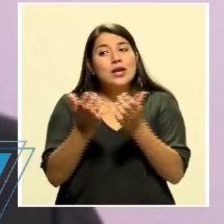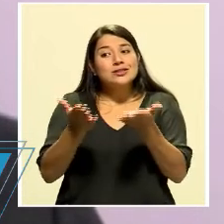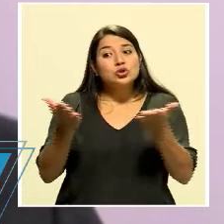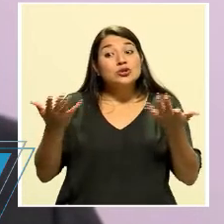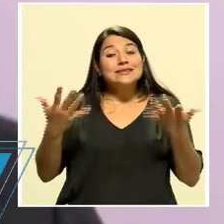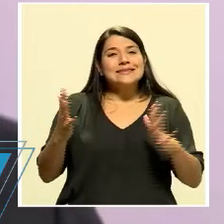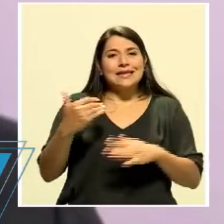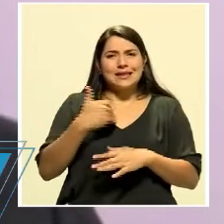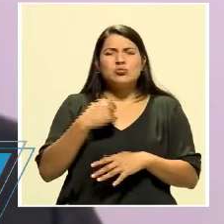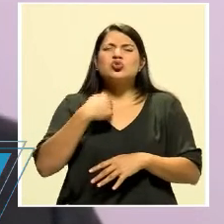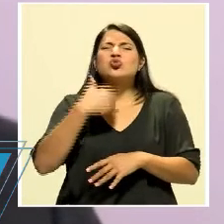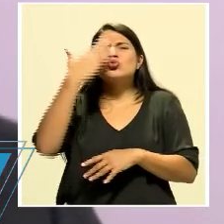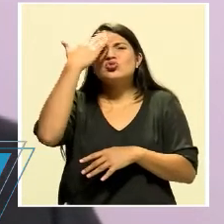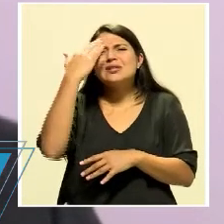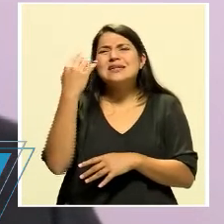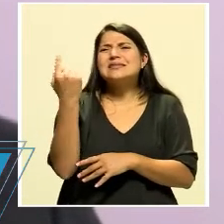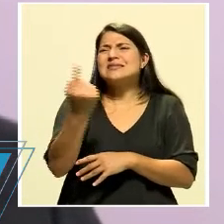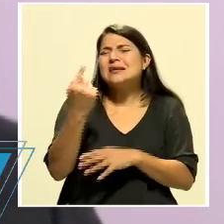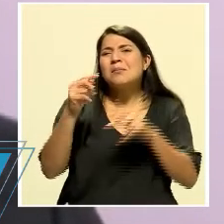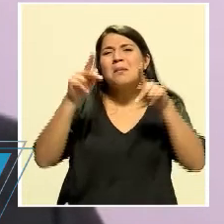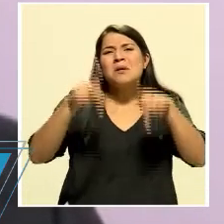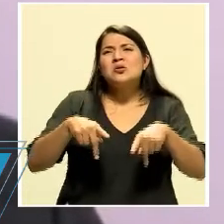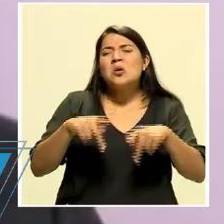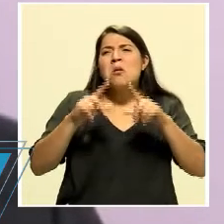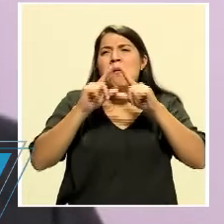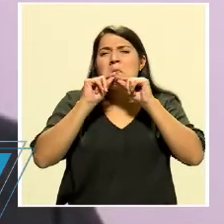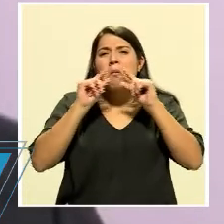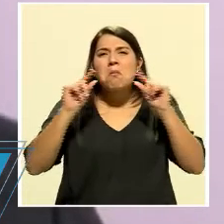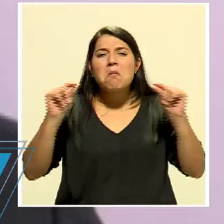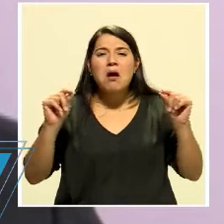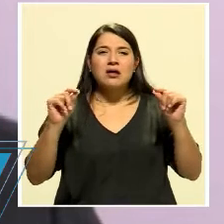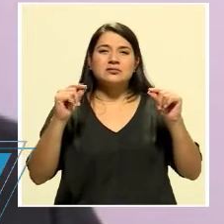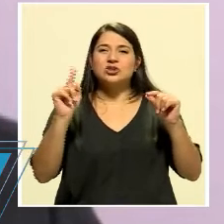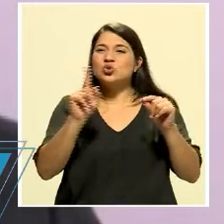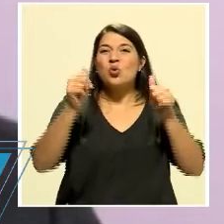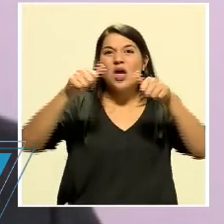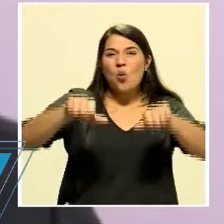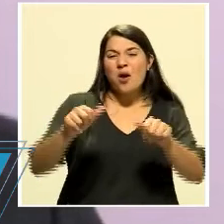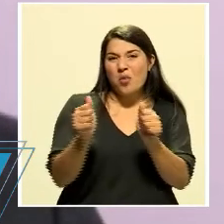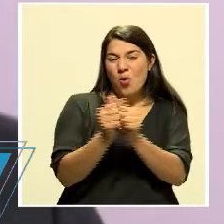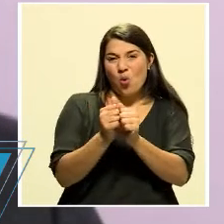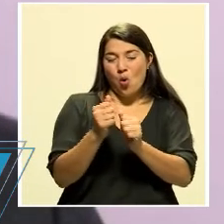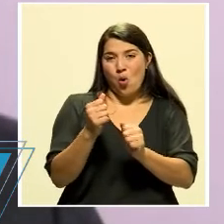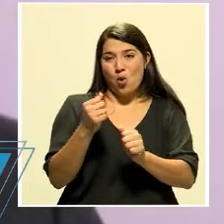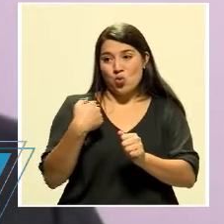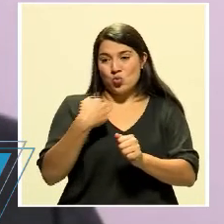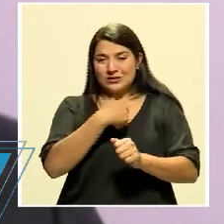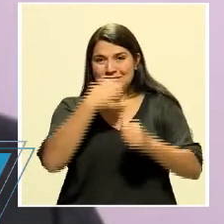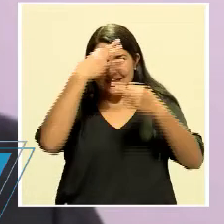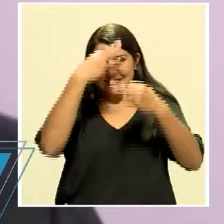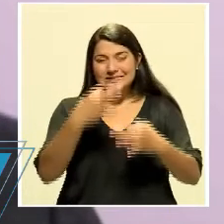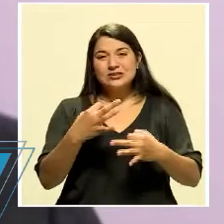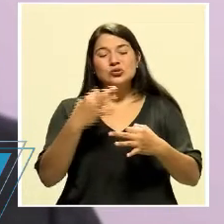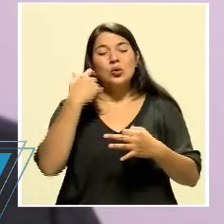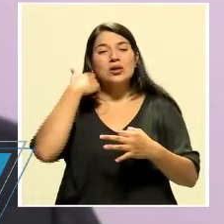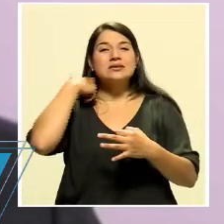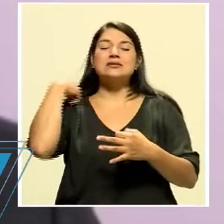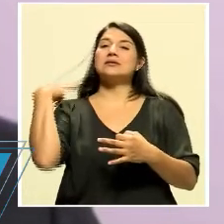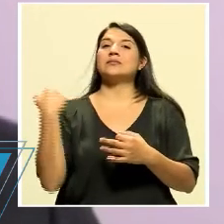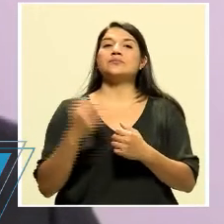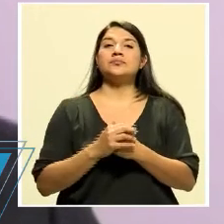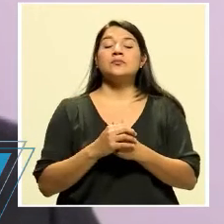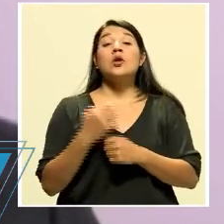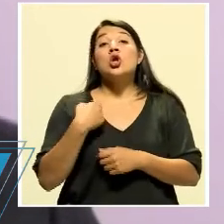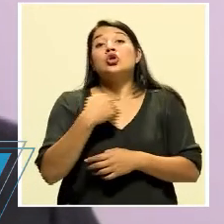yo sé que siempre van a haber voces de que se levantan en contra de, y obviamente la aprobación inicial, no es que jamás,